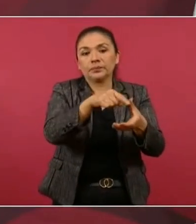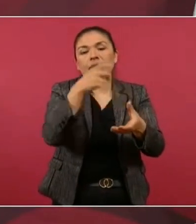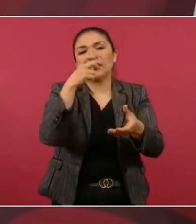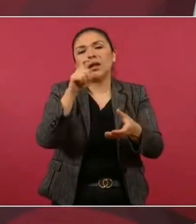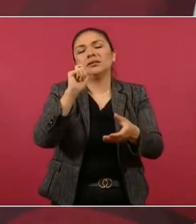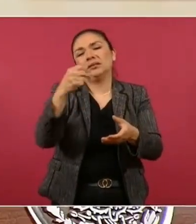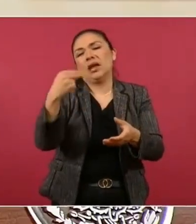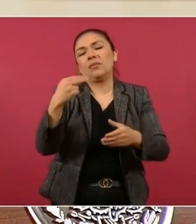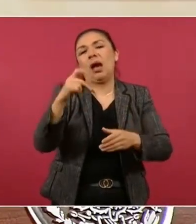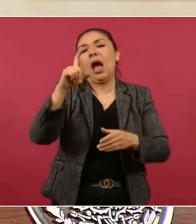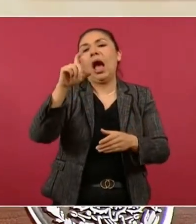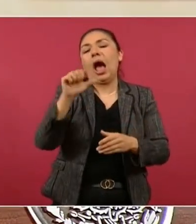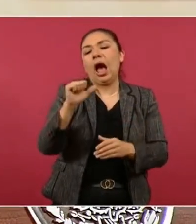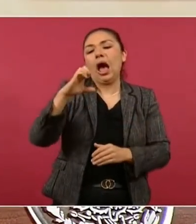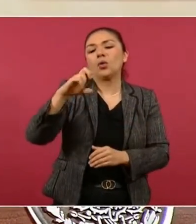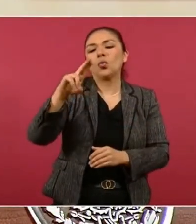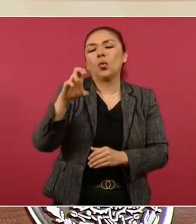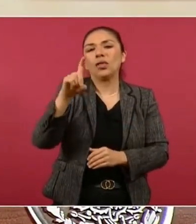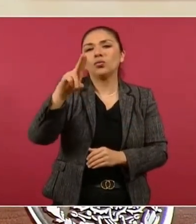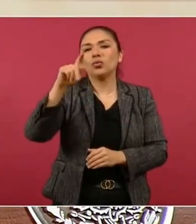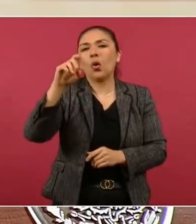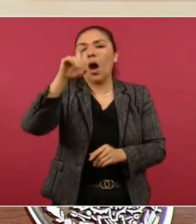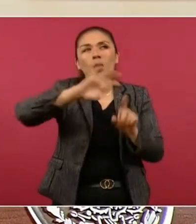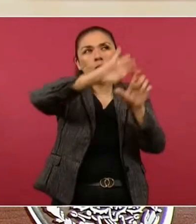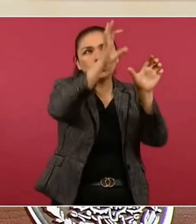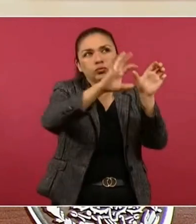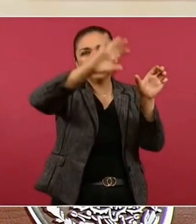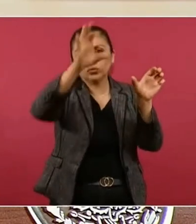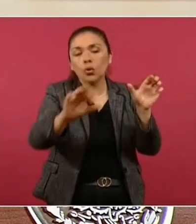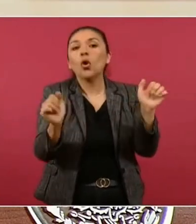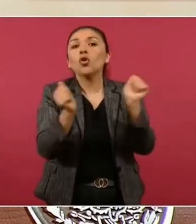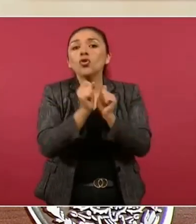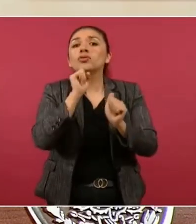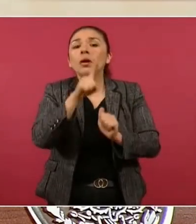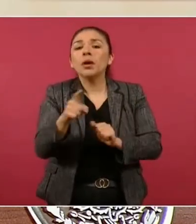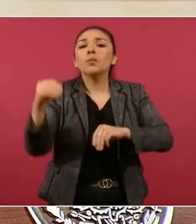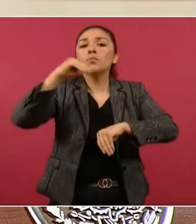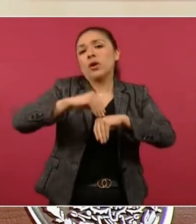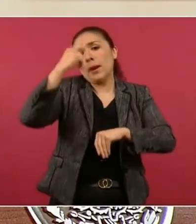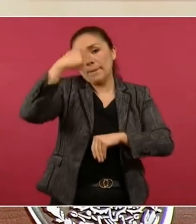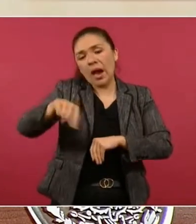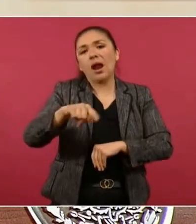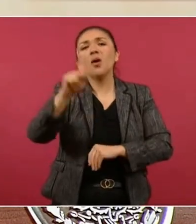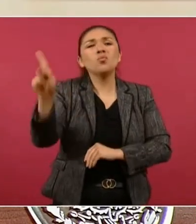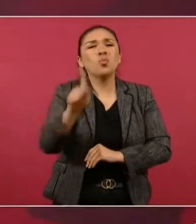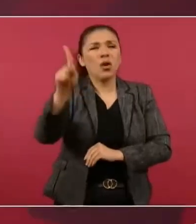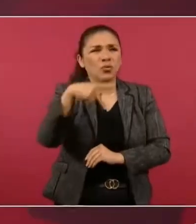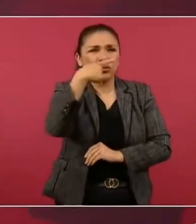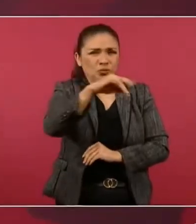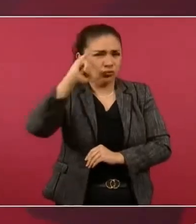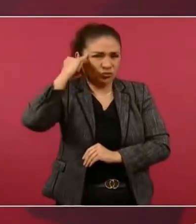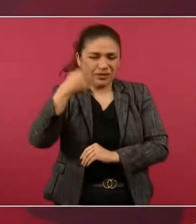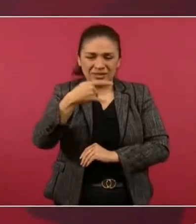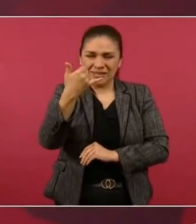acueducto y también un sistema de riego que se está construyendo para los pueblos yaquis.